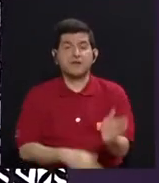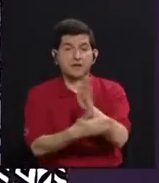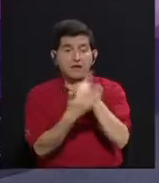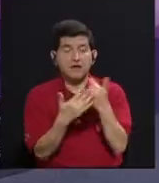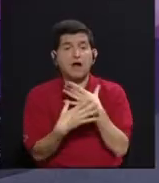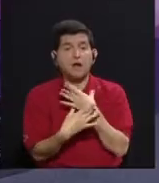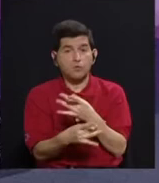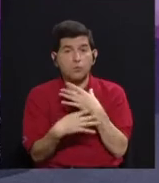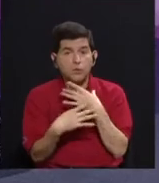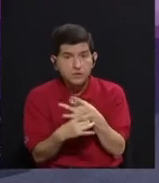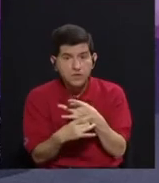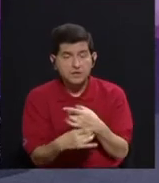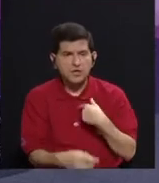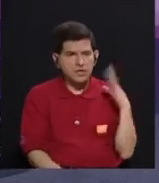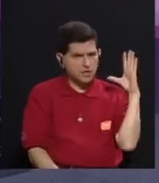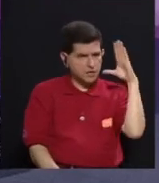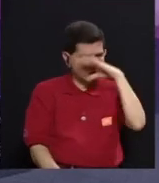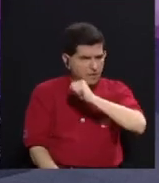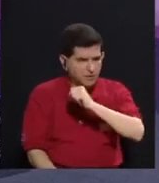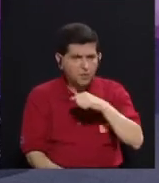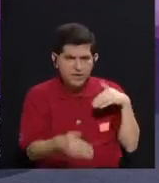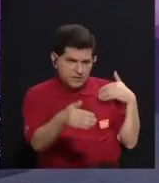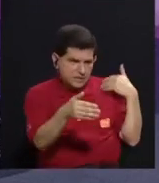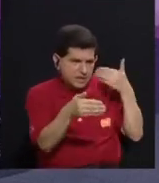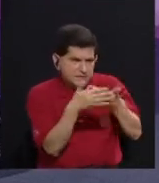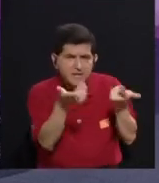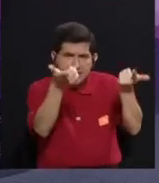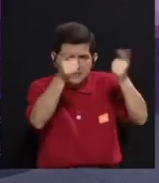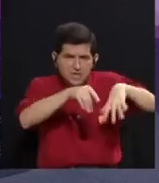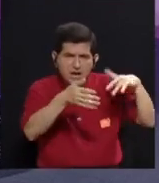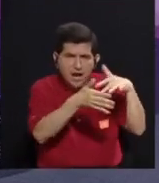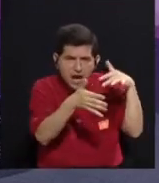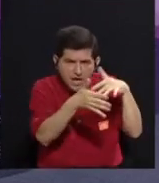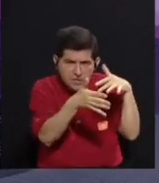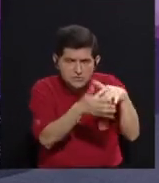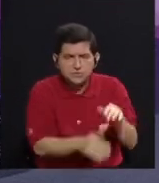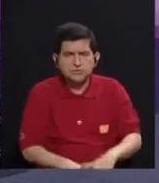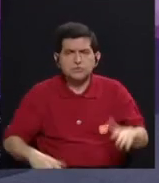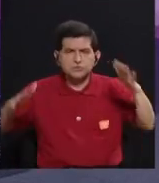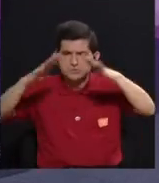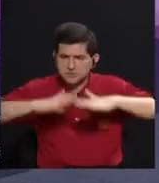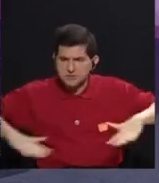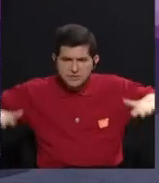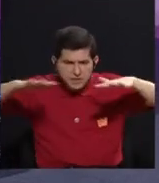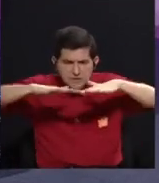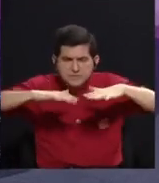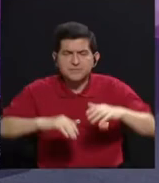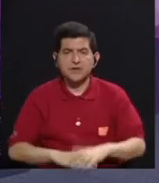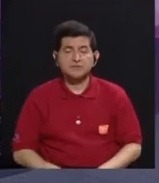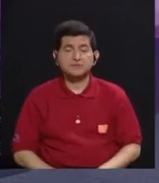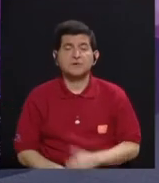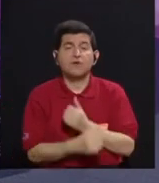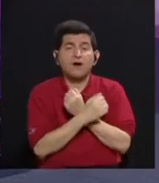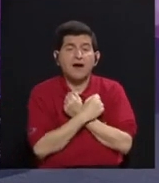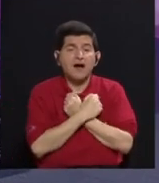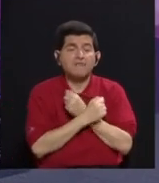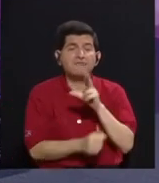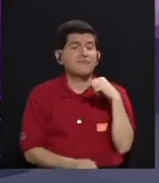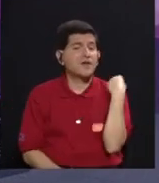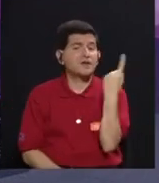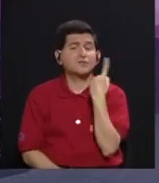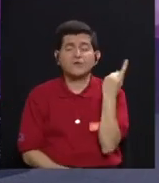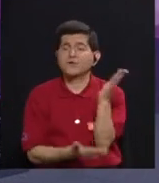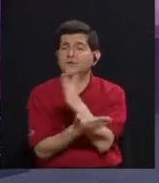muy curioso que noté al acercarme a estos casos de estudio, al acercarme al campo, es que el afecto no solo es